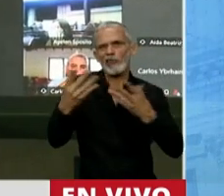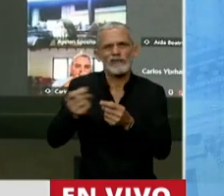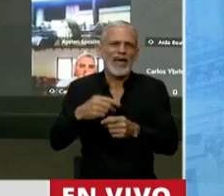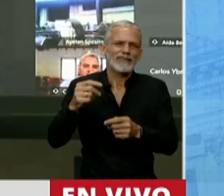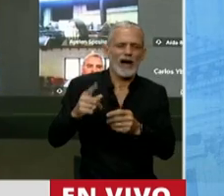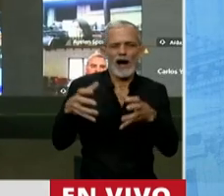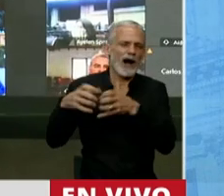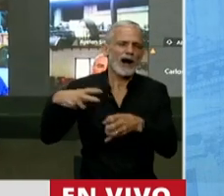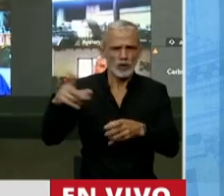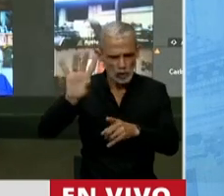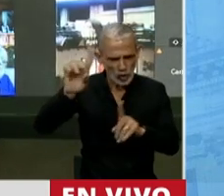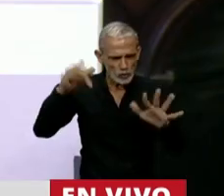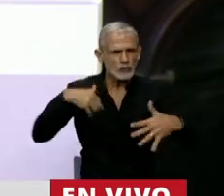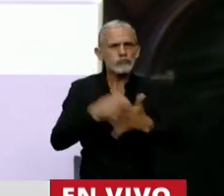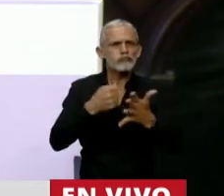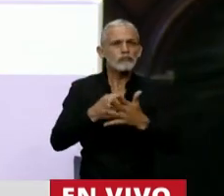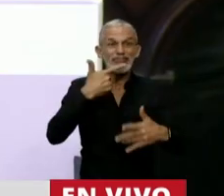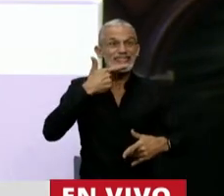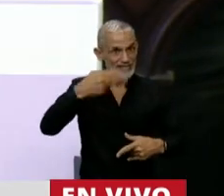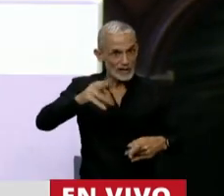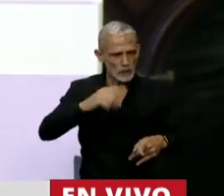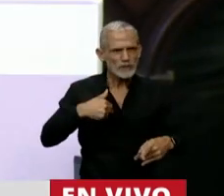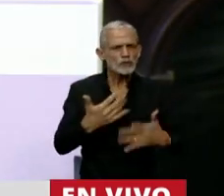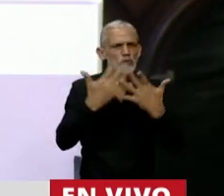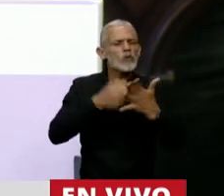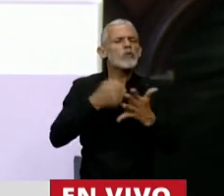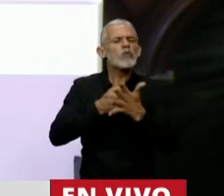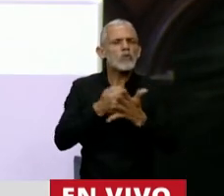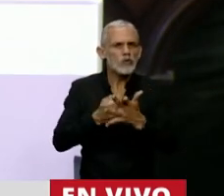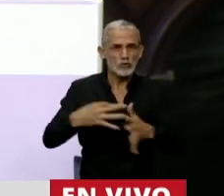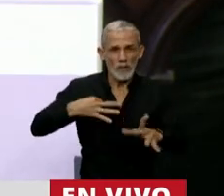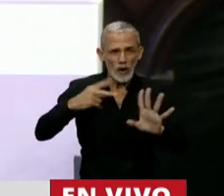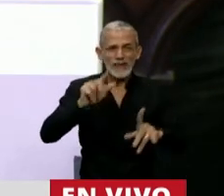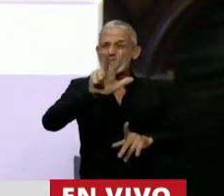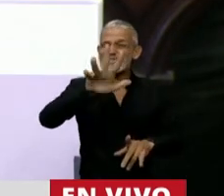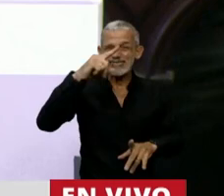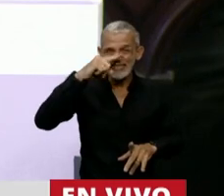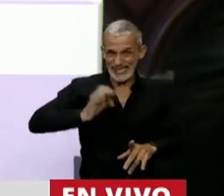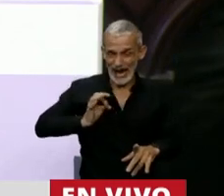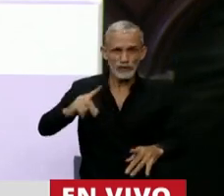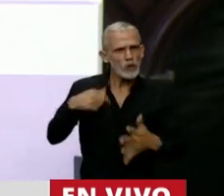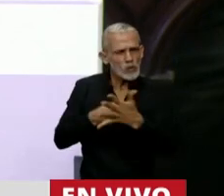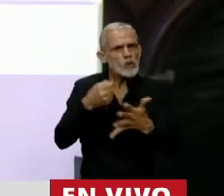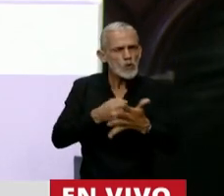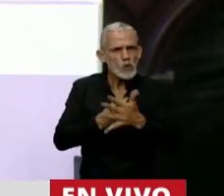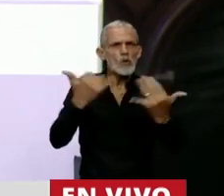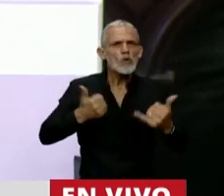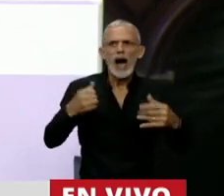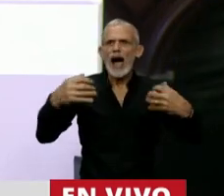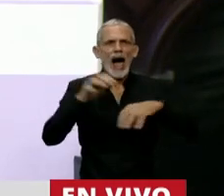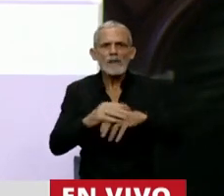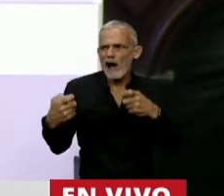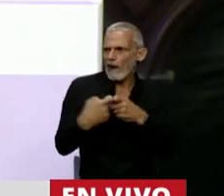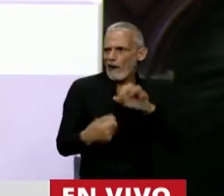Presidenta. Yo soy un militante. Se lo digo hoy, un 17 de noviembre. Soy un militante de la vida. Hace 35 años que milito. No tengo un solo amigo. Soy